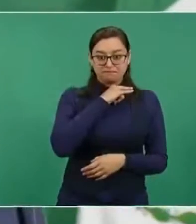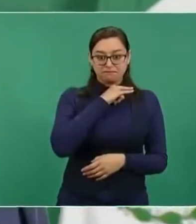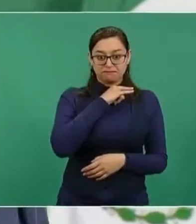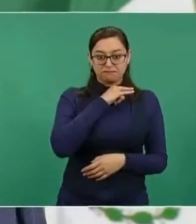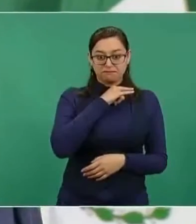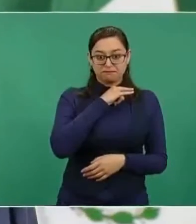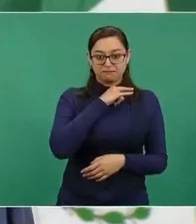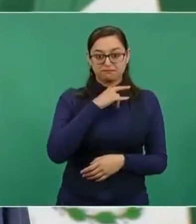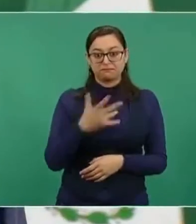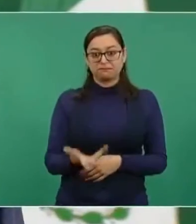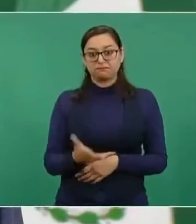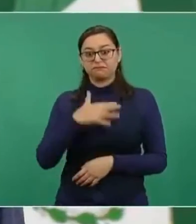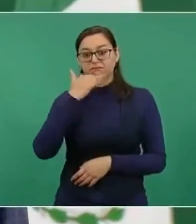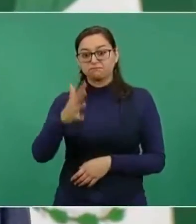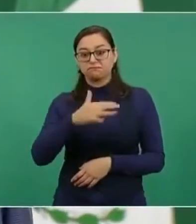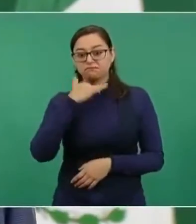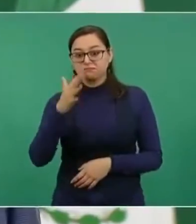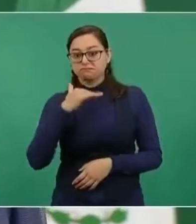y deshonestidad.